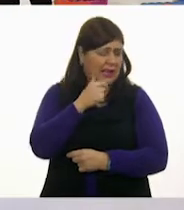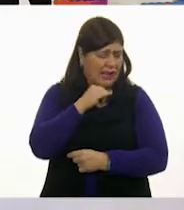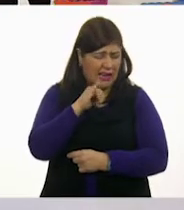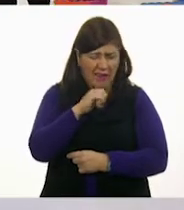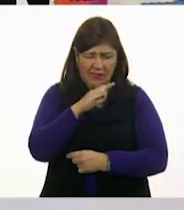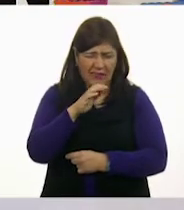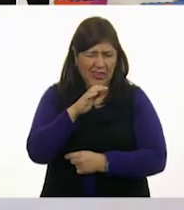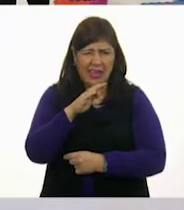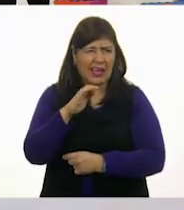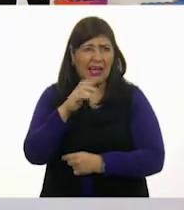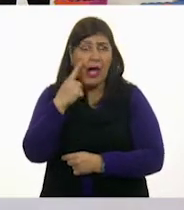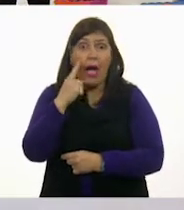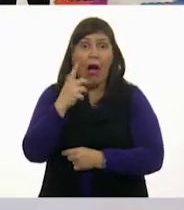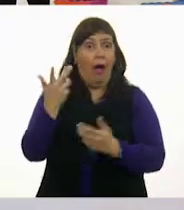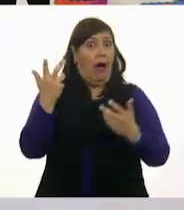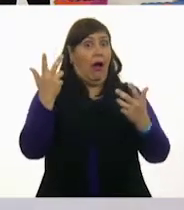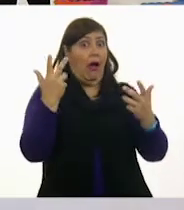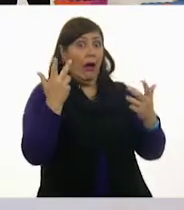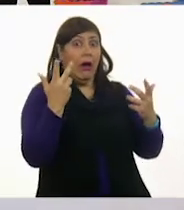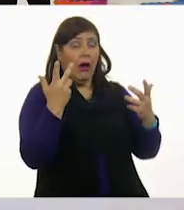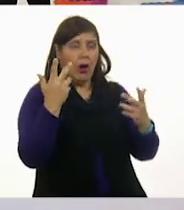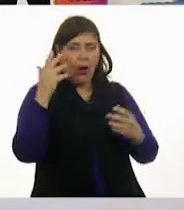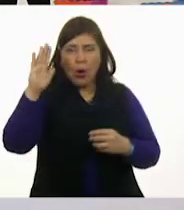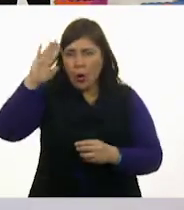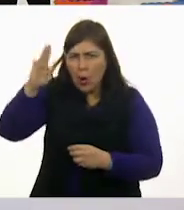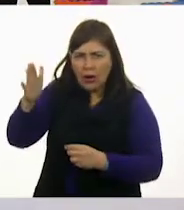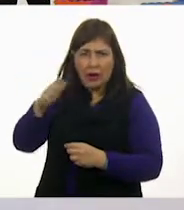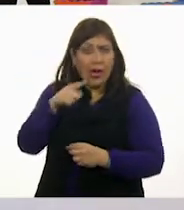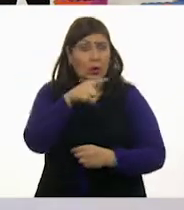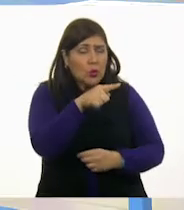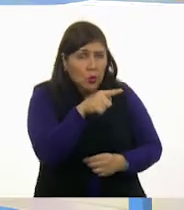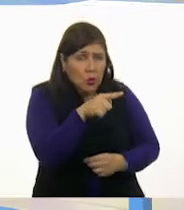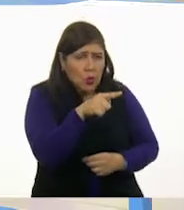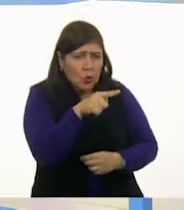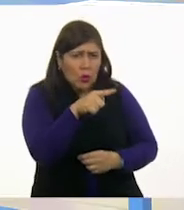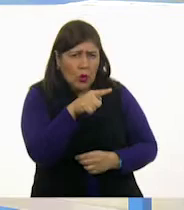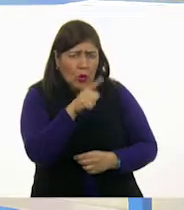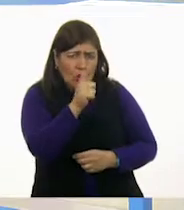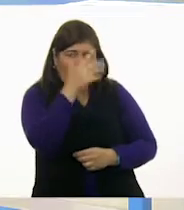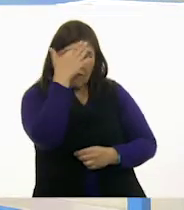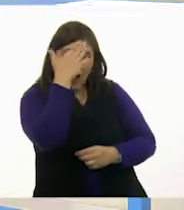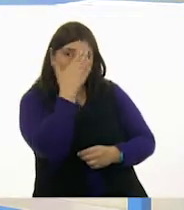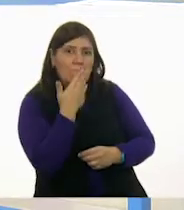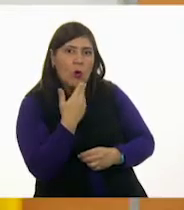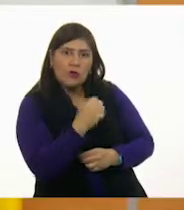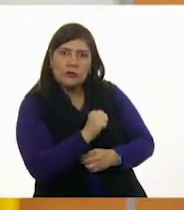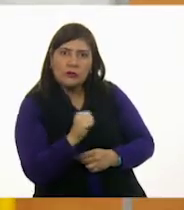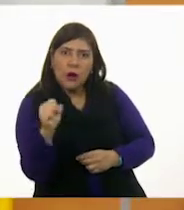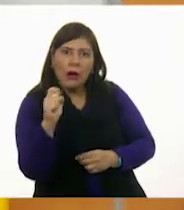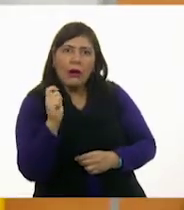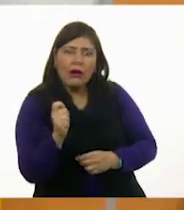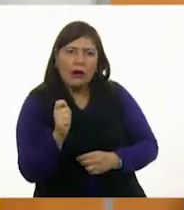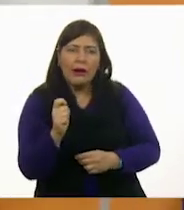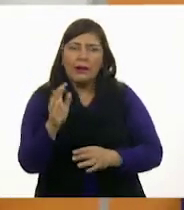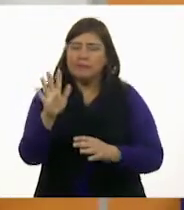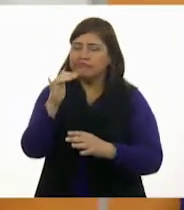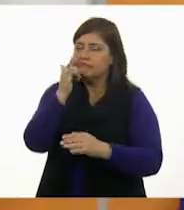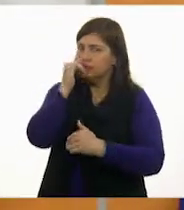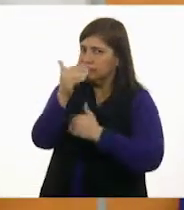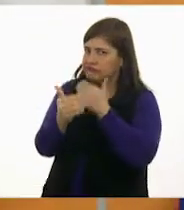Fefe. ¡Hola! Hola, tú, tú eres el famoso... Déjame quitar